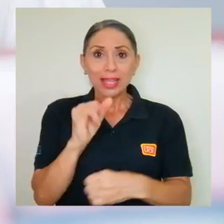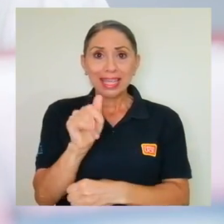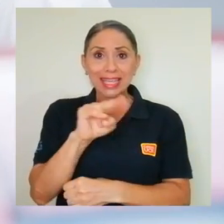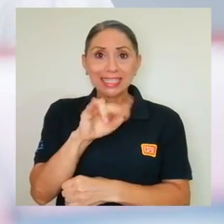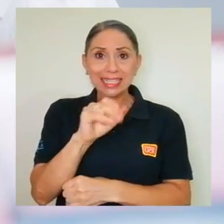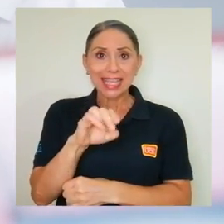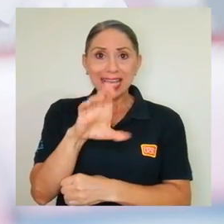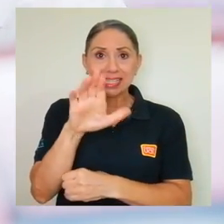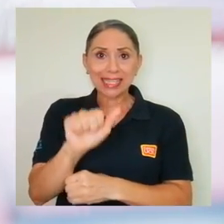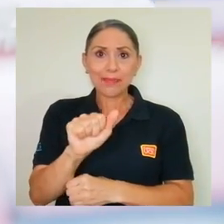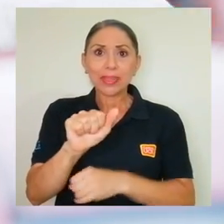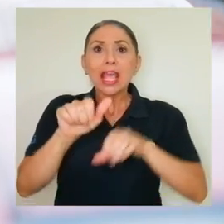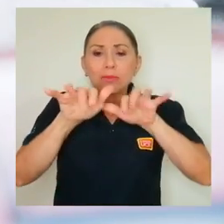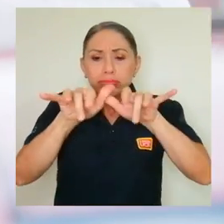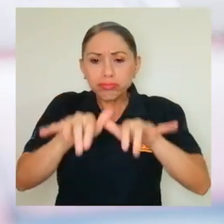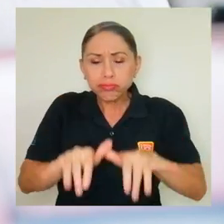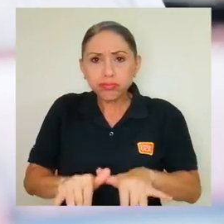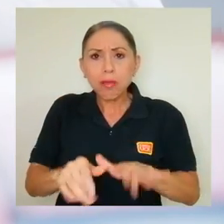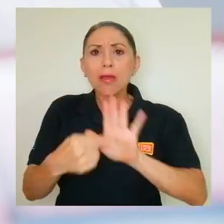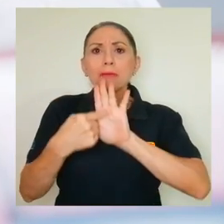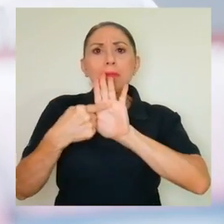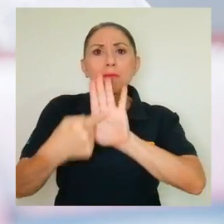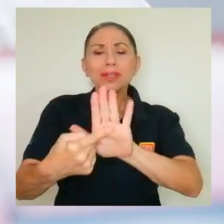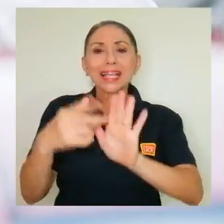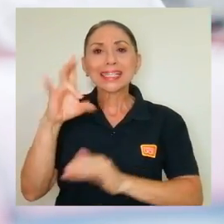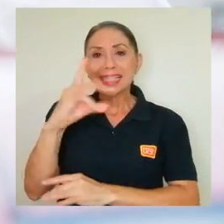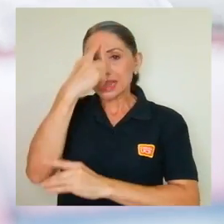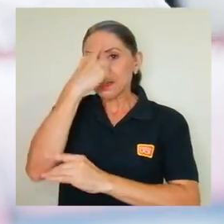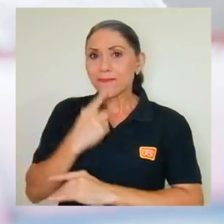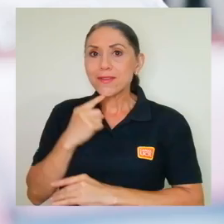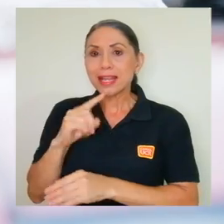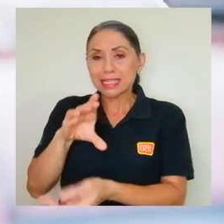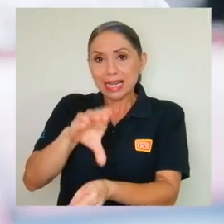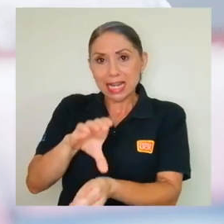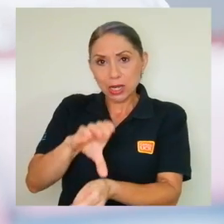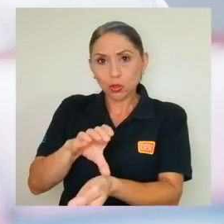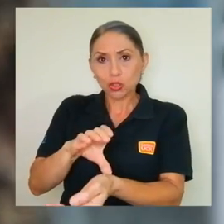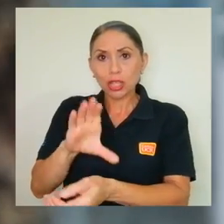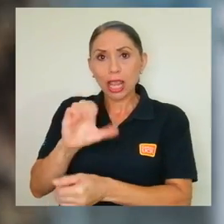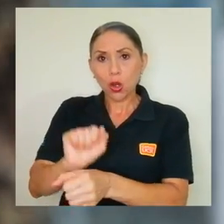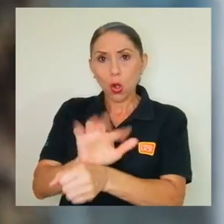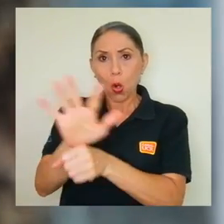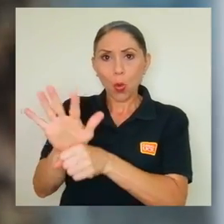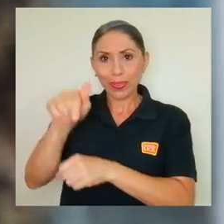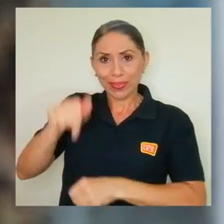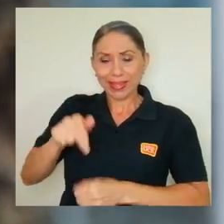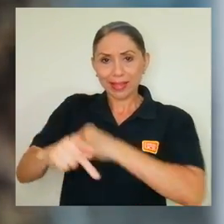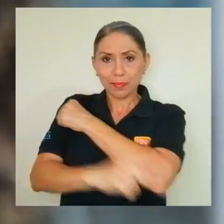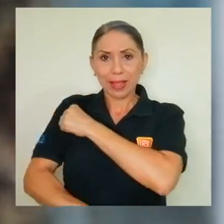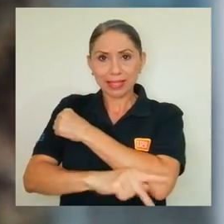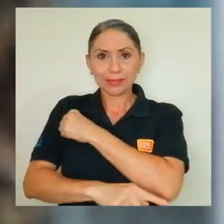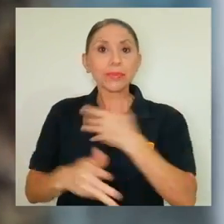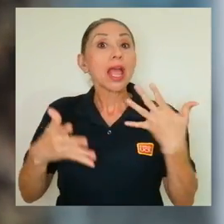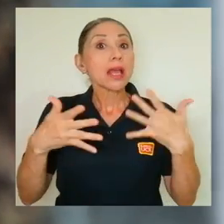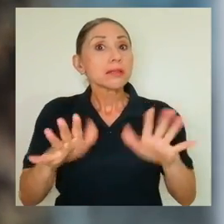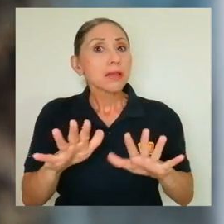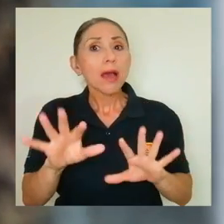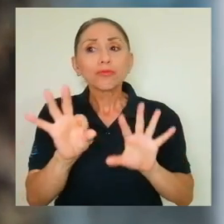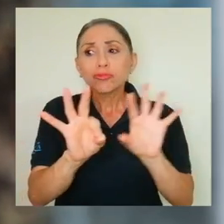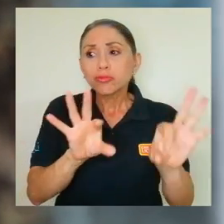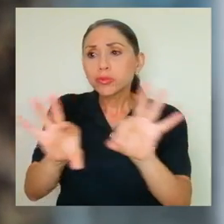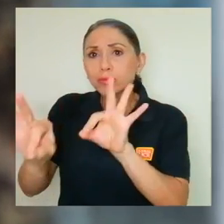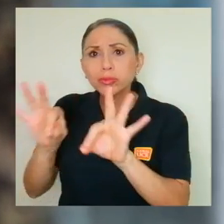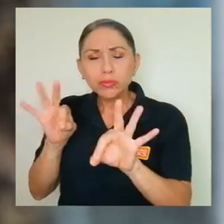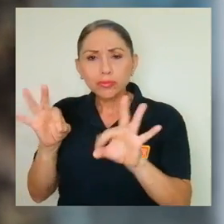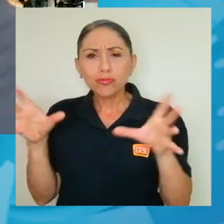un estudio que revela la identificación de 7 perfiles clínicos de COVID-19 en el país. En este estudio hemos tomado a casi 19 mil